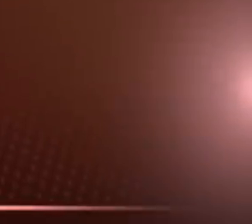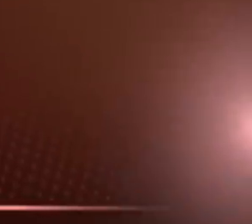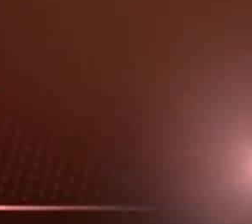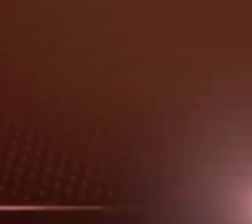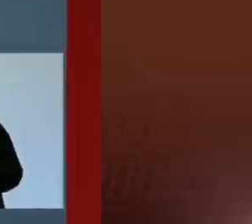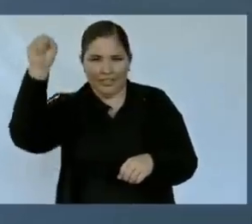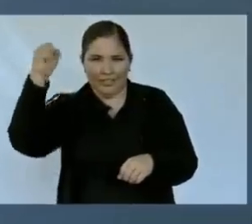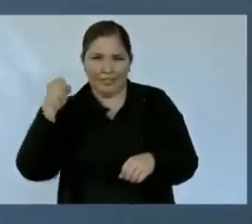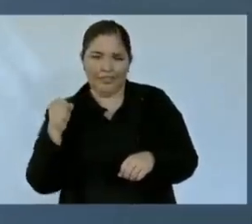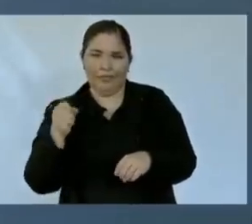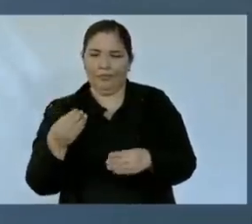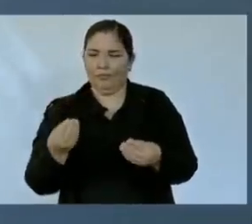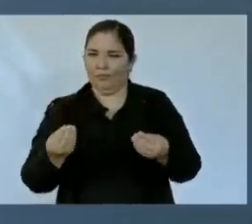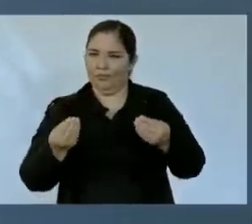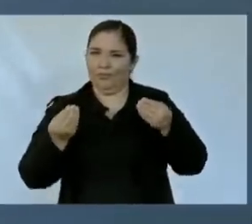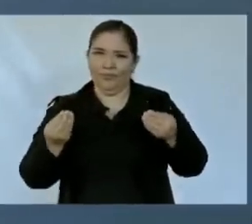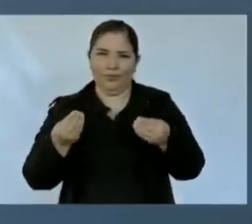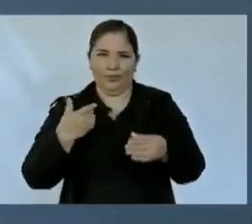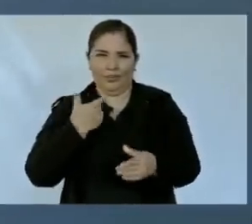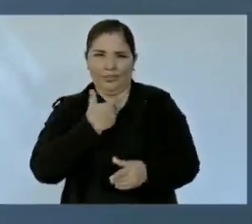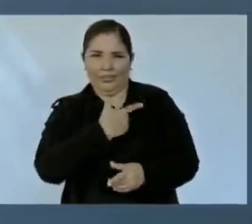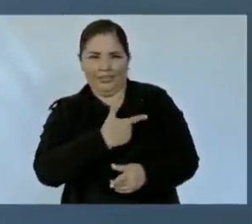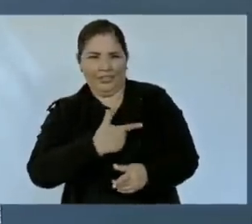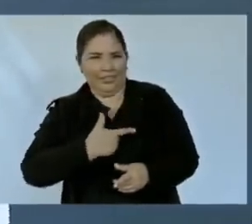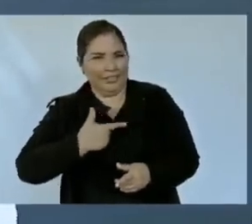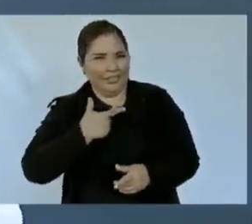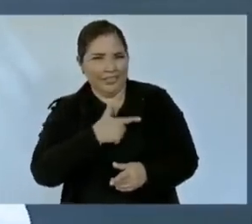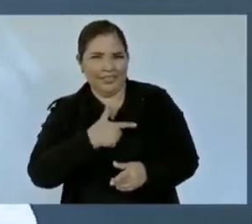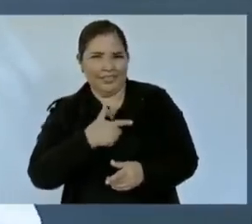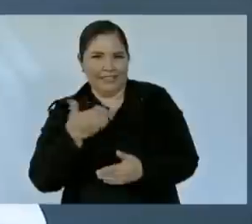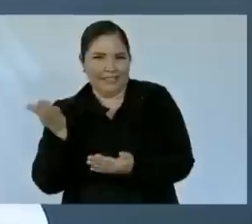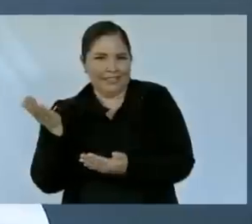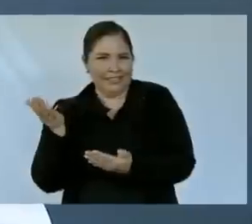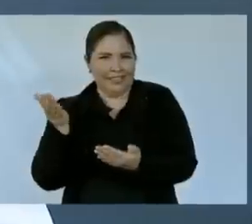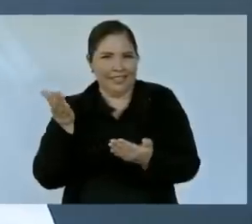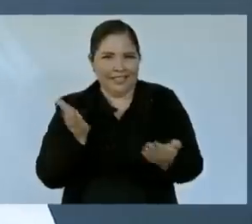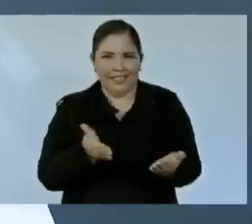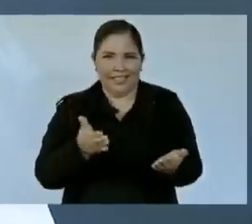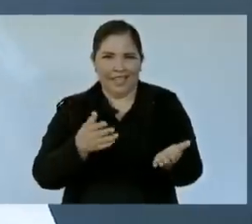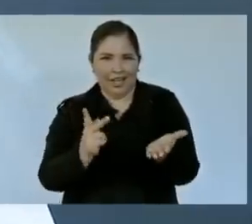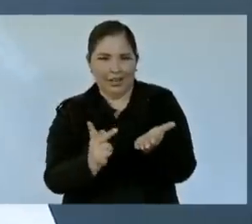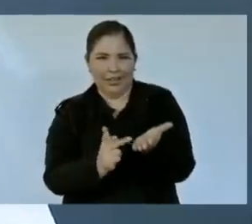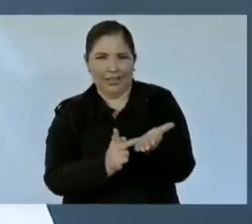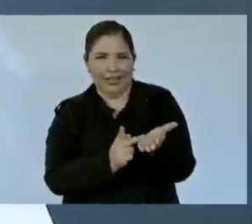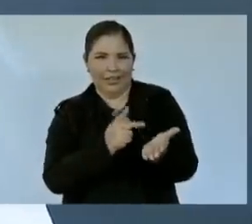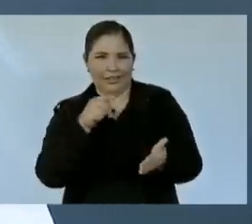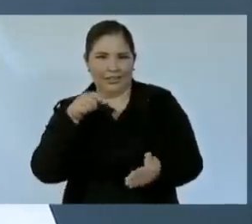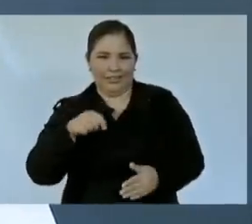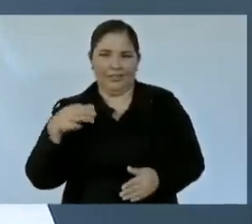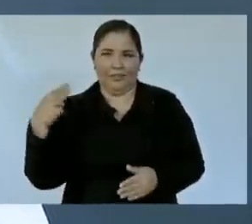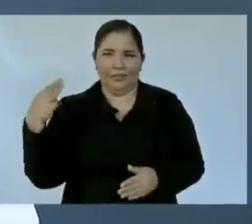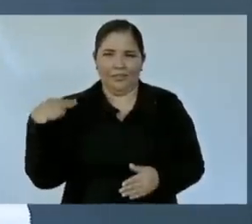Nos da mucho gusto estar de nuevo en este municipio,